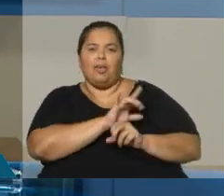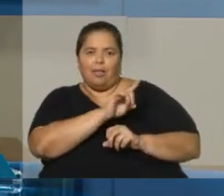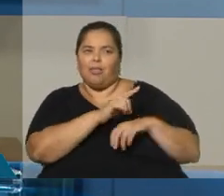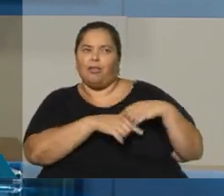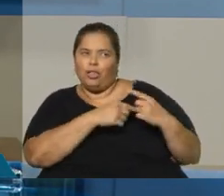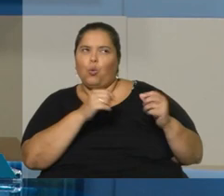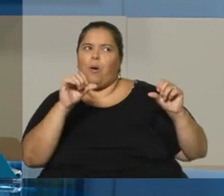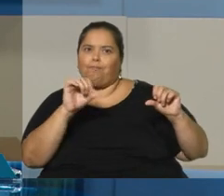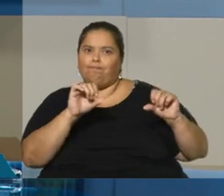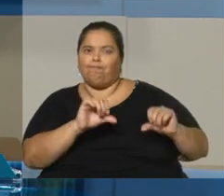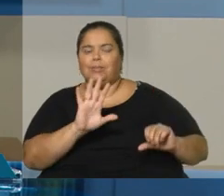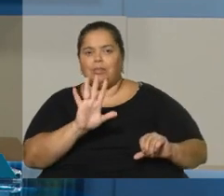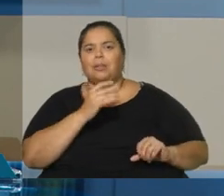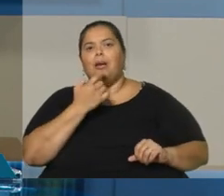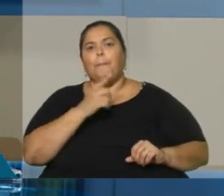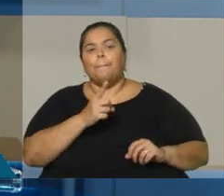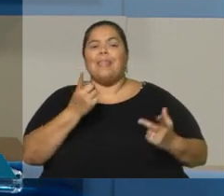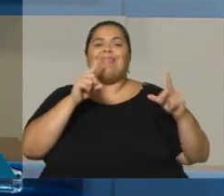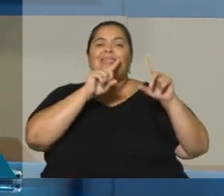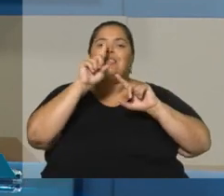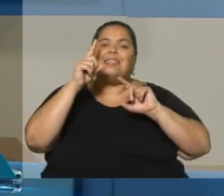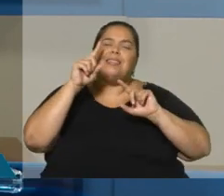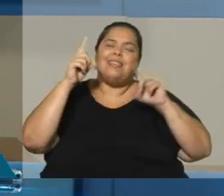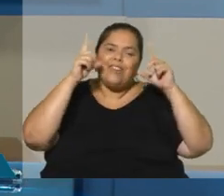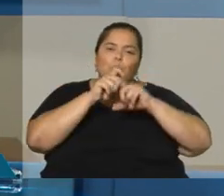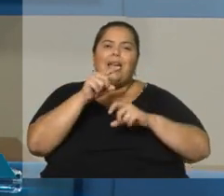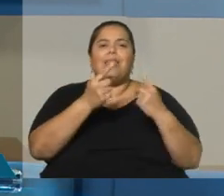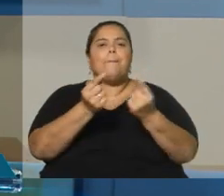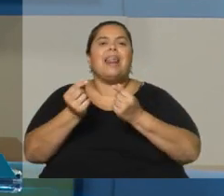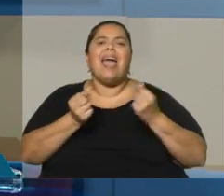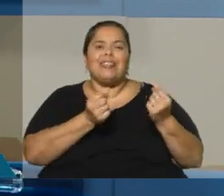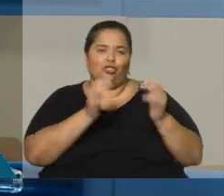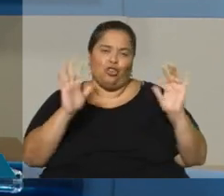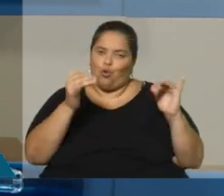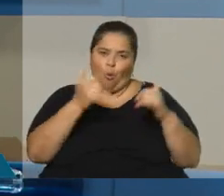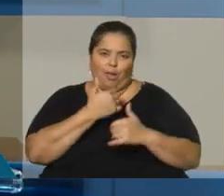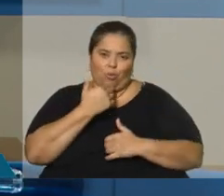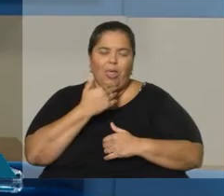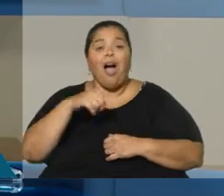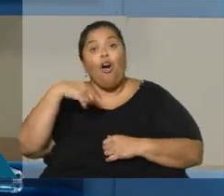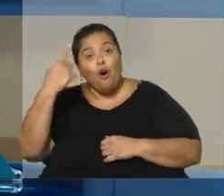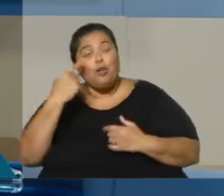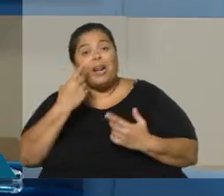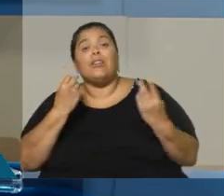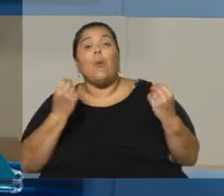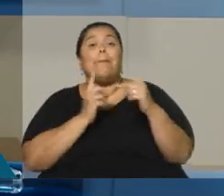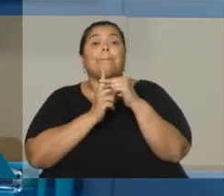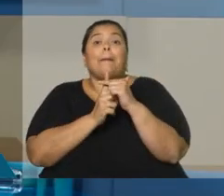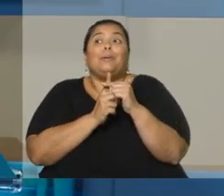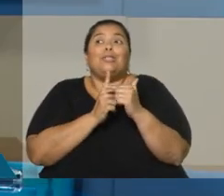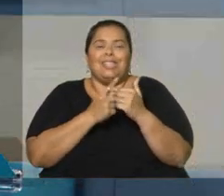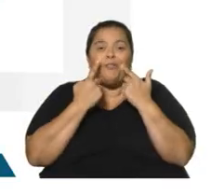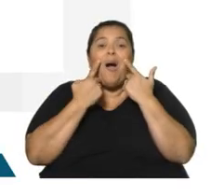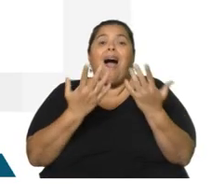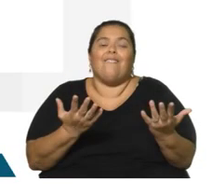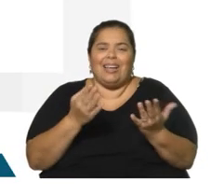Algunas dificultades en los precios que son indudables. Pero para terminar, con un poco más de positivismo, vamos a ver los datos del sector